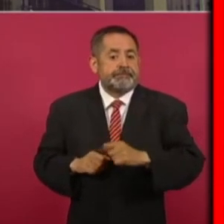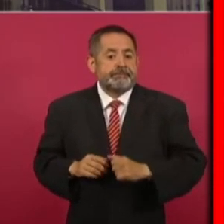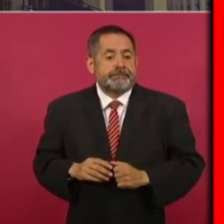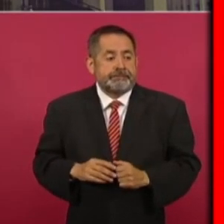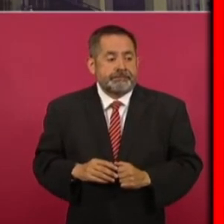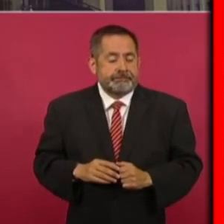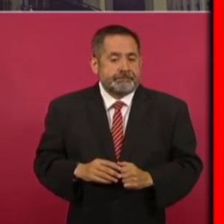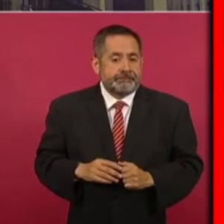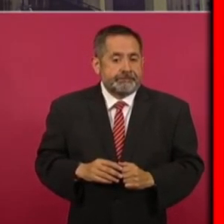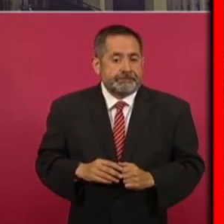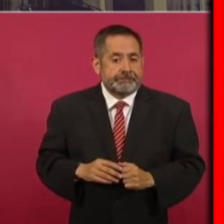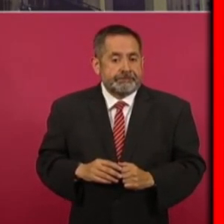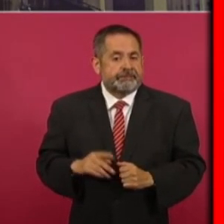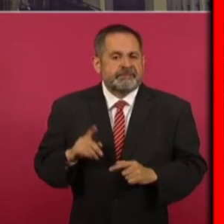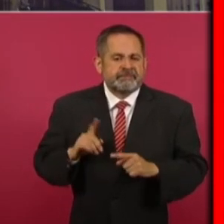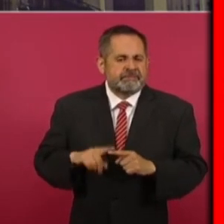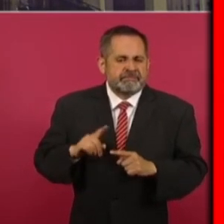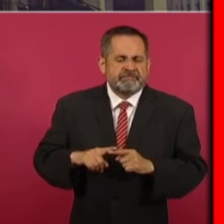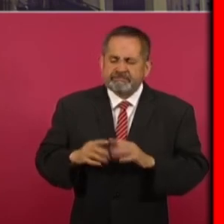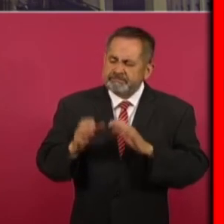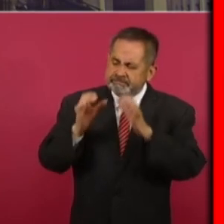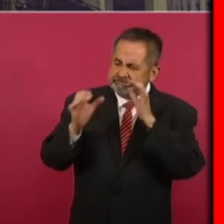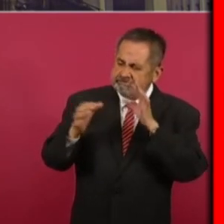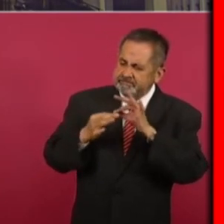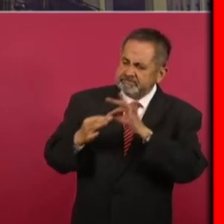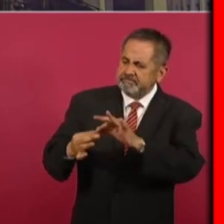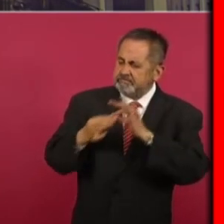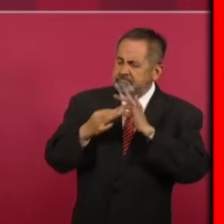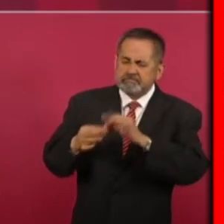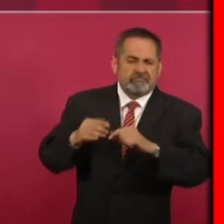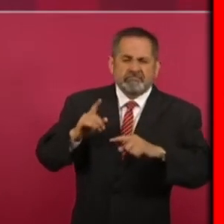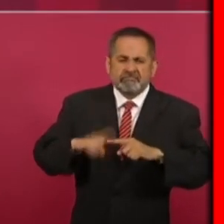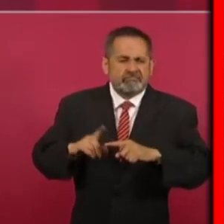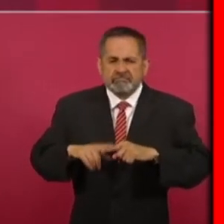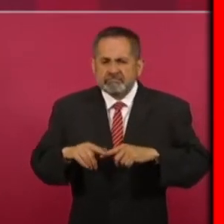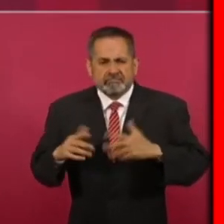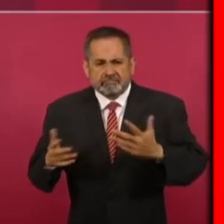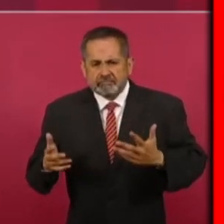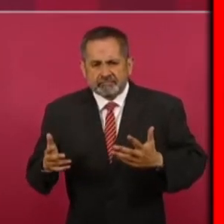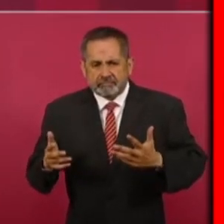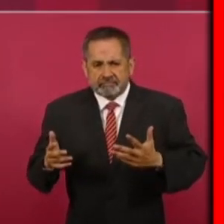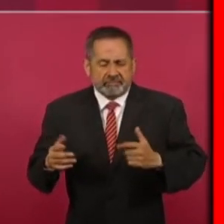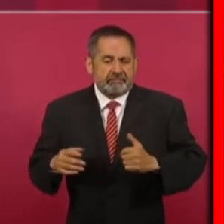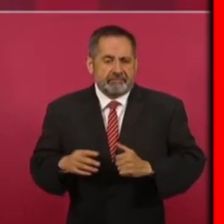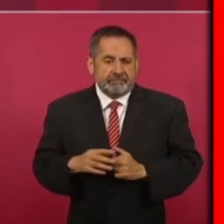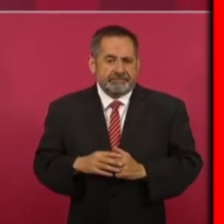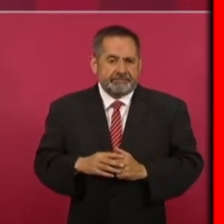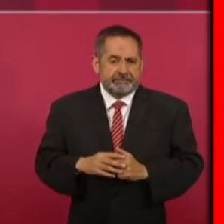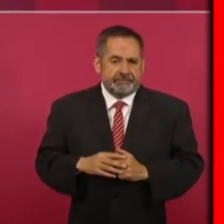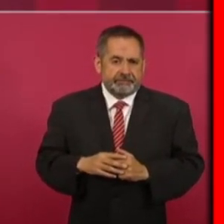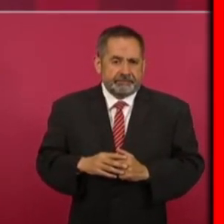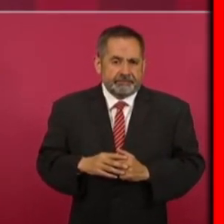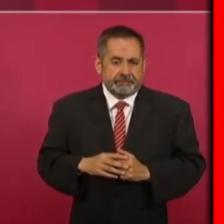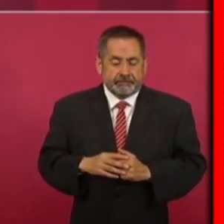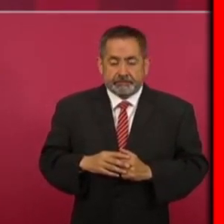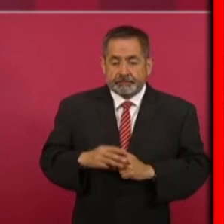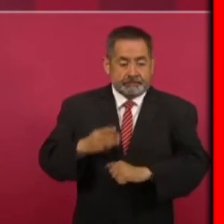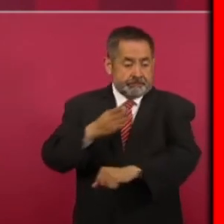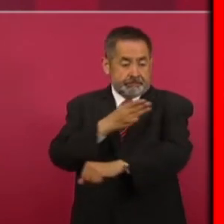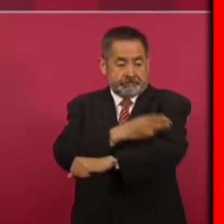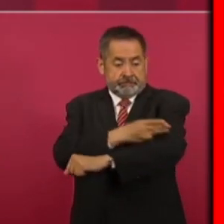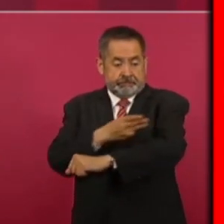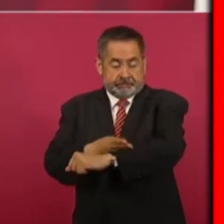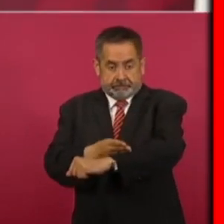que le pertenecía a Francisco I. Madero en el cual le obsequió a Pancho Villa y